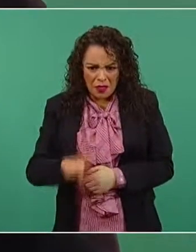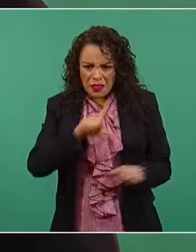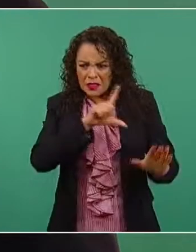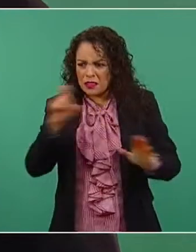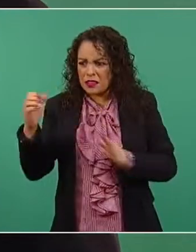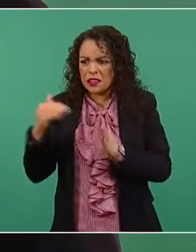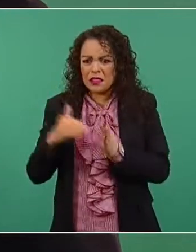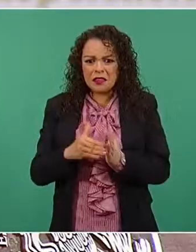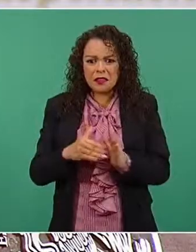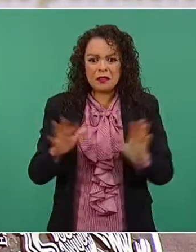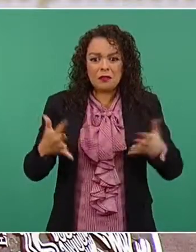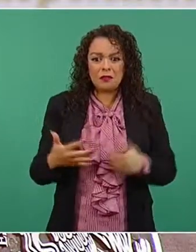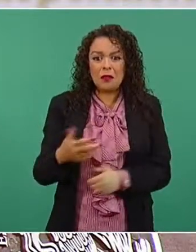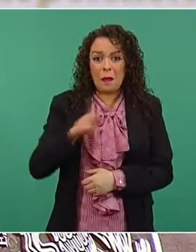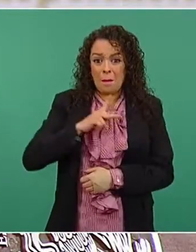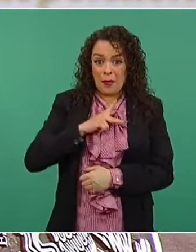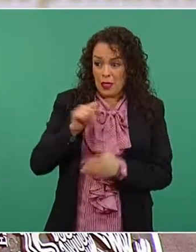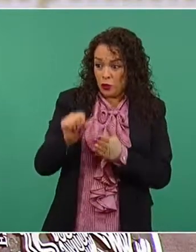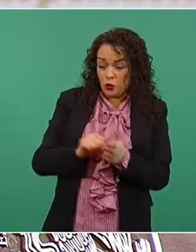seis meses de mi sueldo.